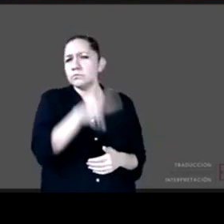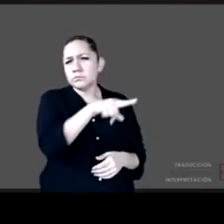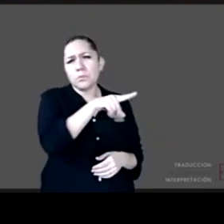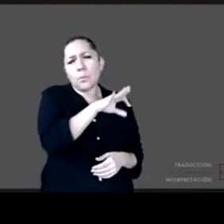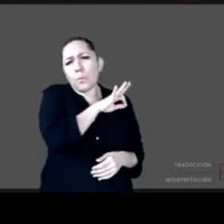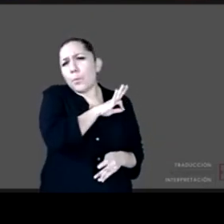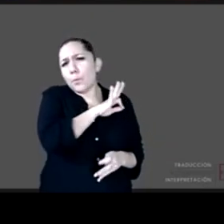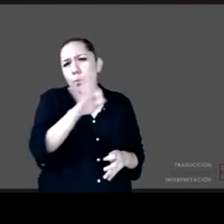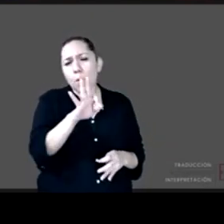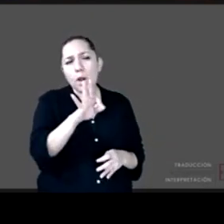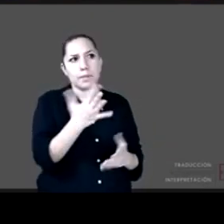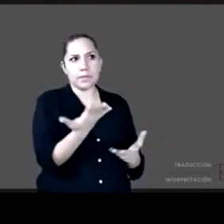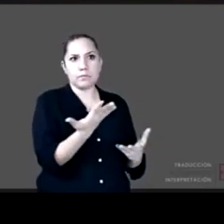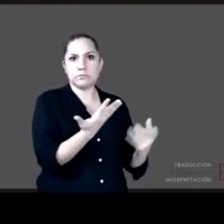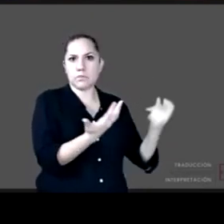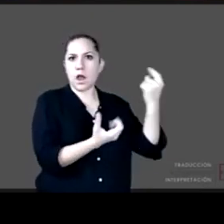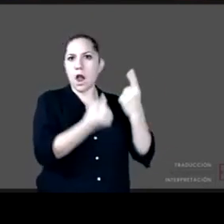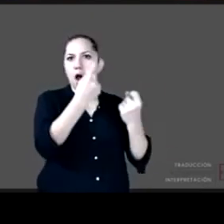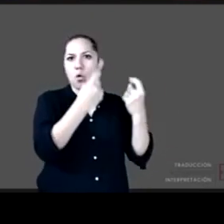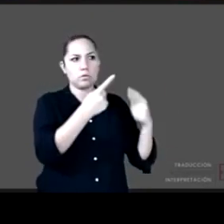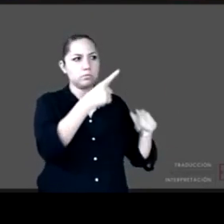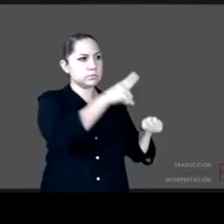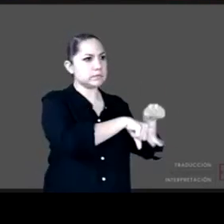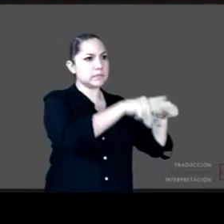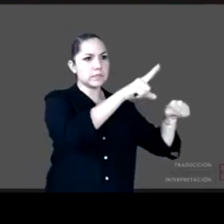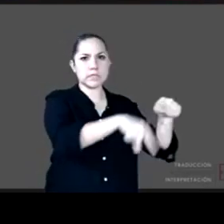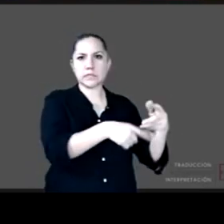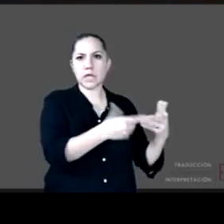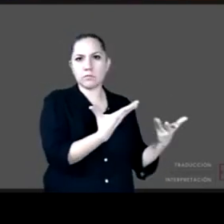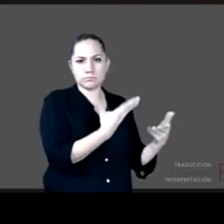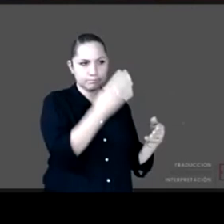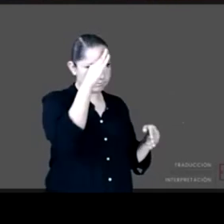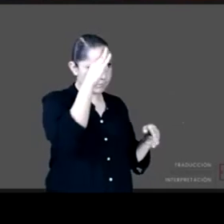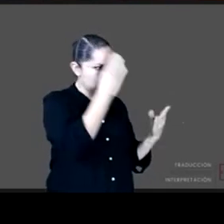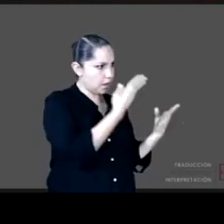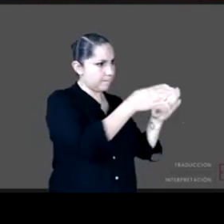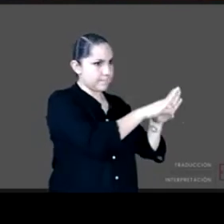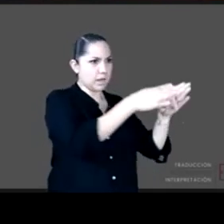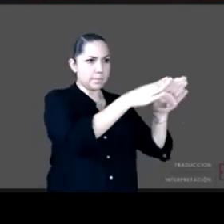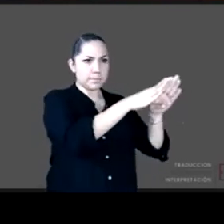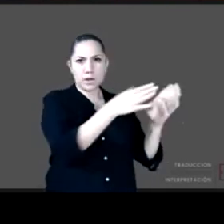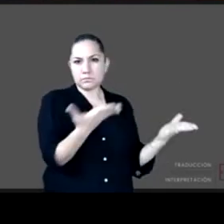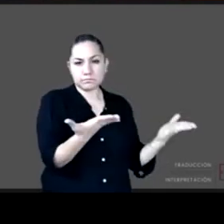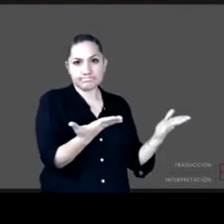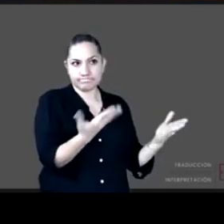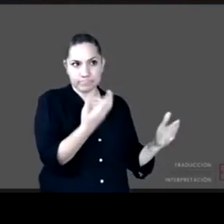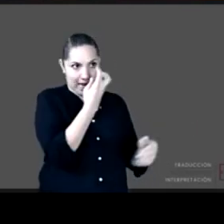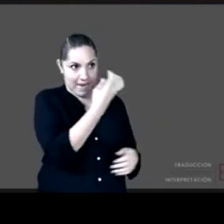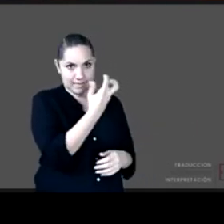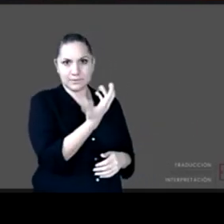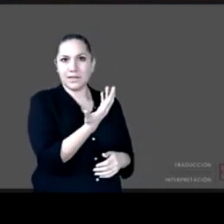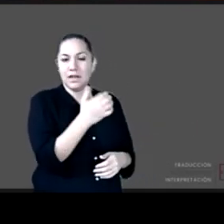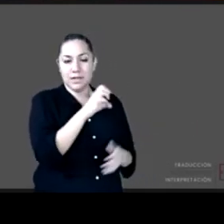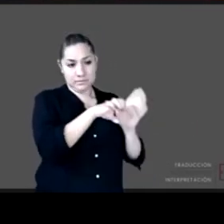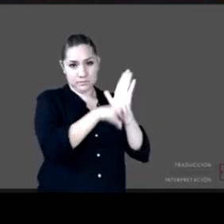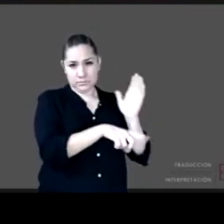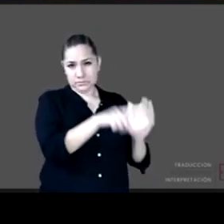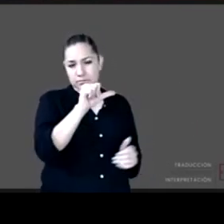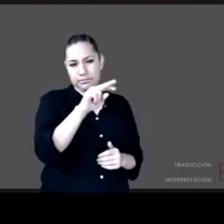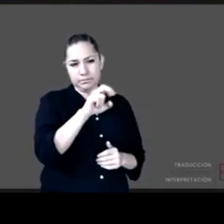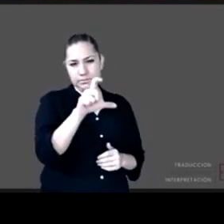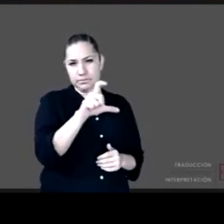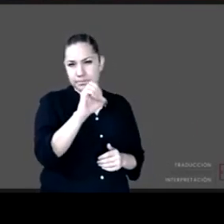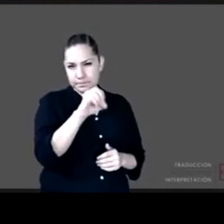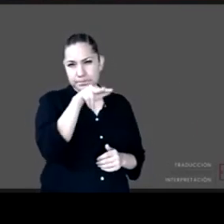y adolescentes la creación presupuestal de la ANERSO 18 para atención a estos derechos pues se ha venido demeritando